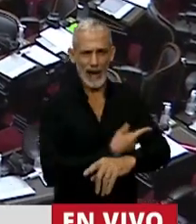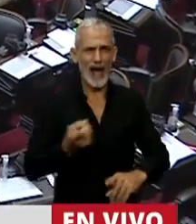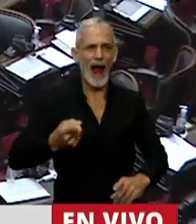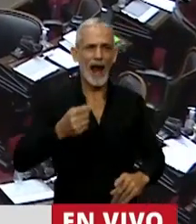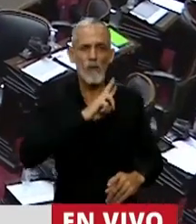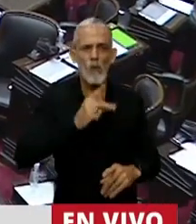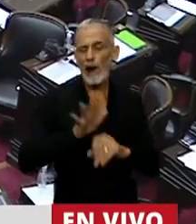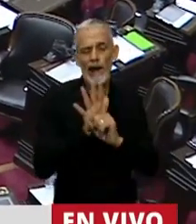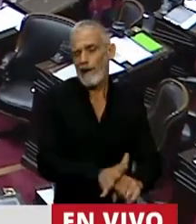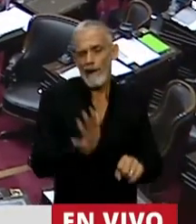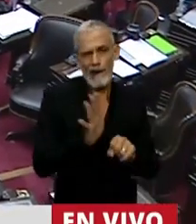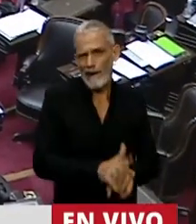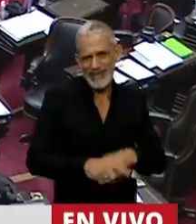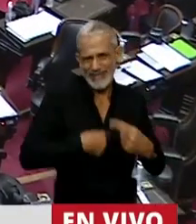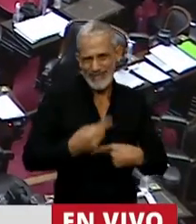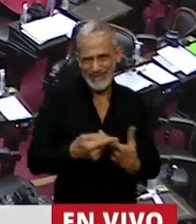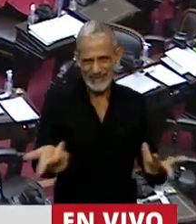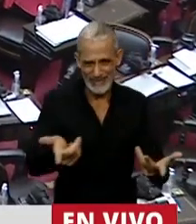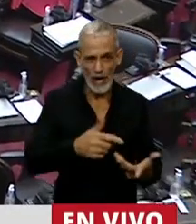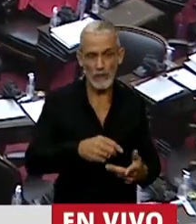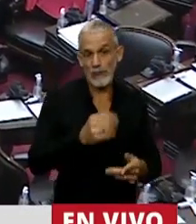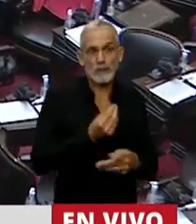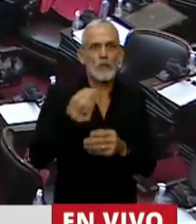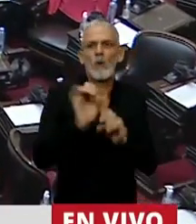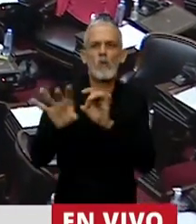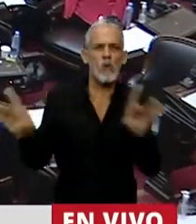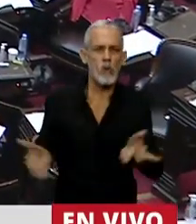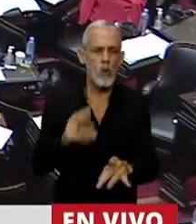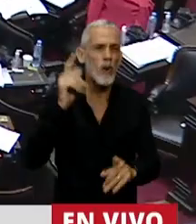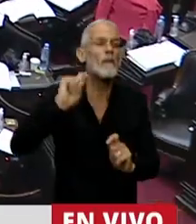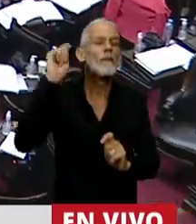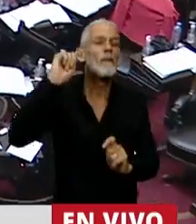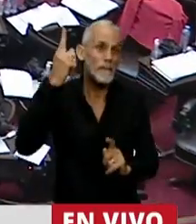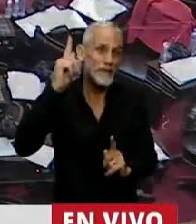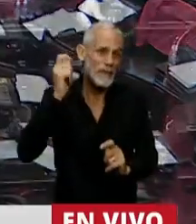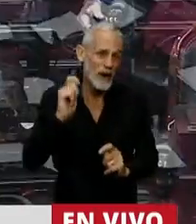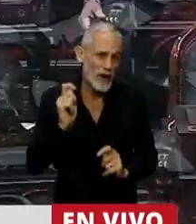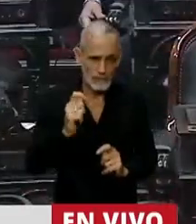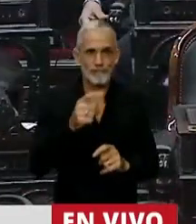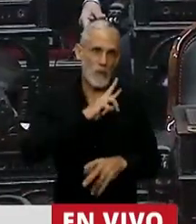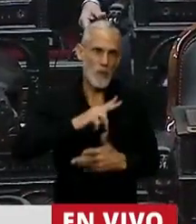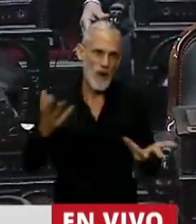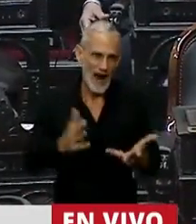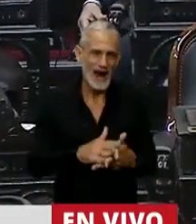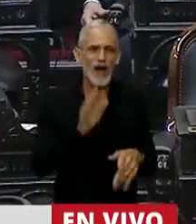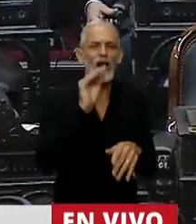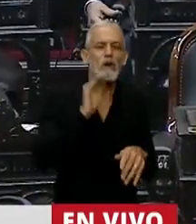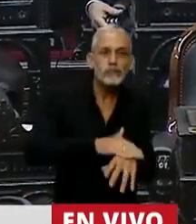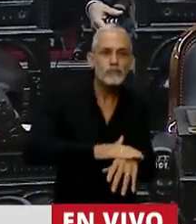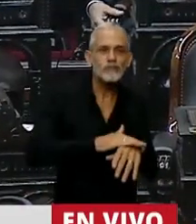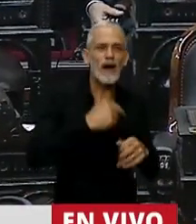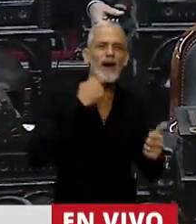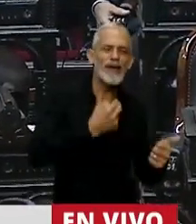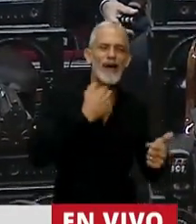mujeres son oprimidas, son las primeras en quedarse sin trabajo, son las que se hacen cargo de los hijos, las hijas, también de nuestros